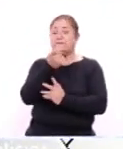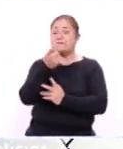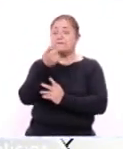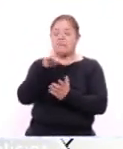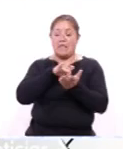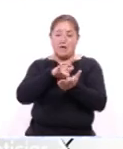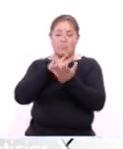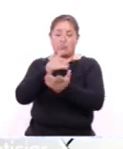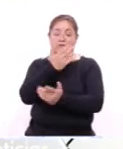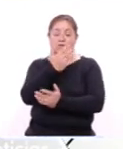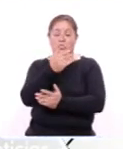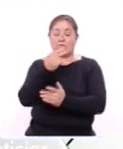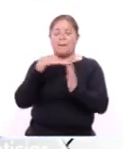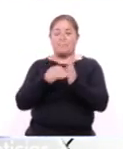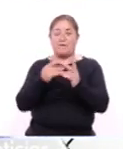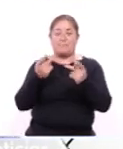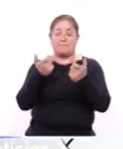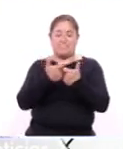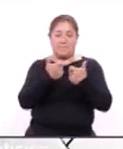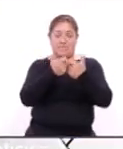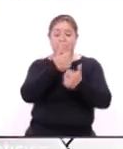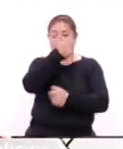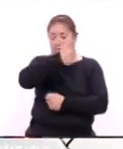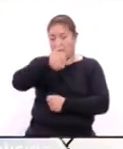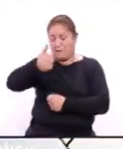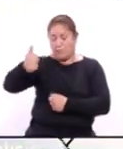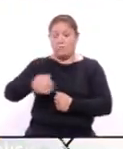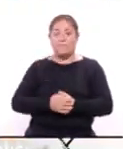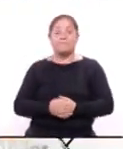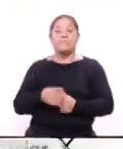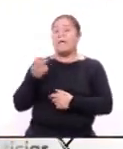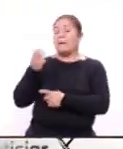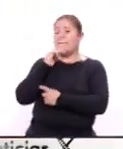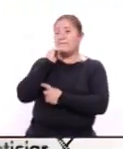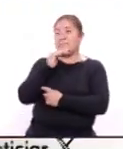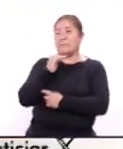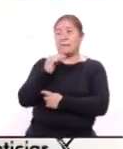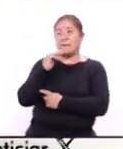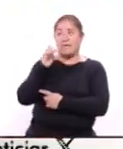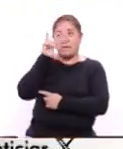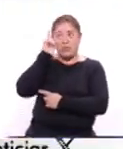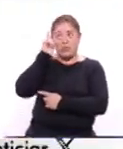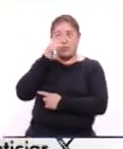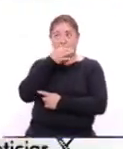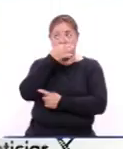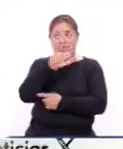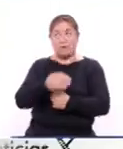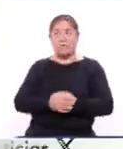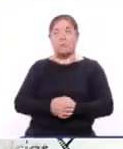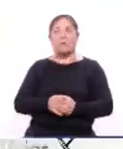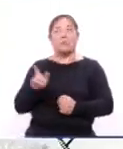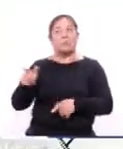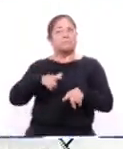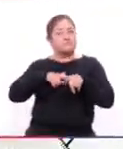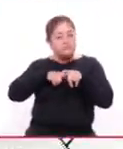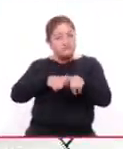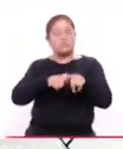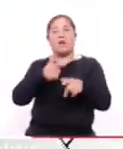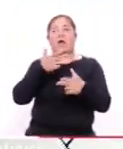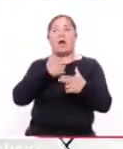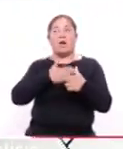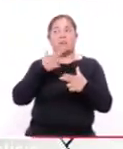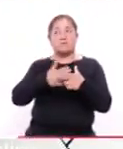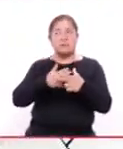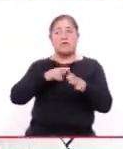50 mil pesos para cada beneficiario. En su mensaje, la titular del Ejecutivo Local enfatizó que no descansará hasta que en